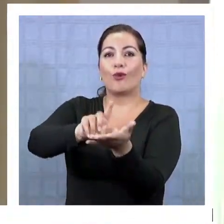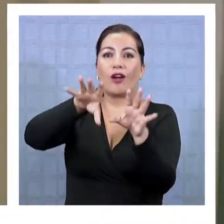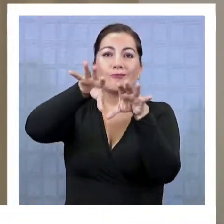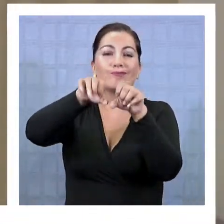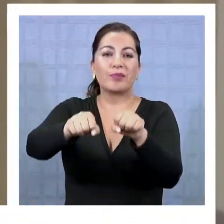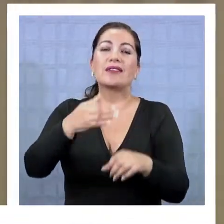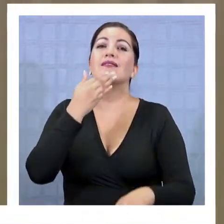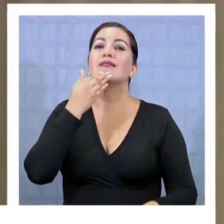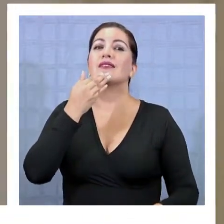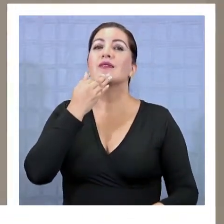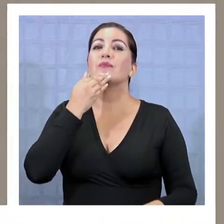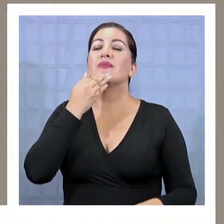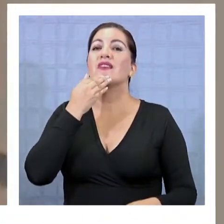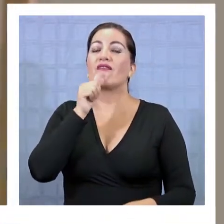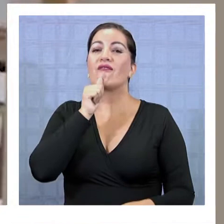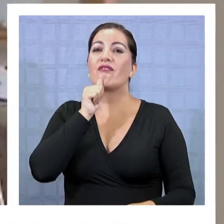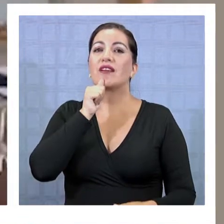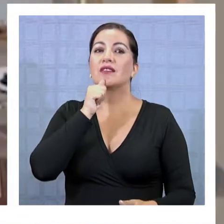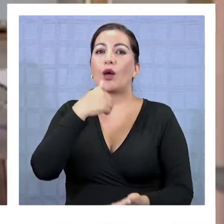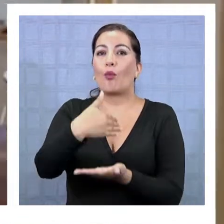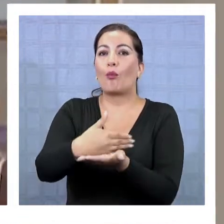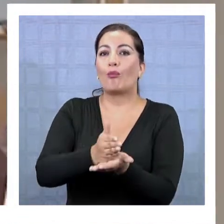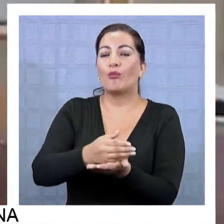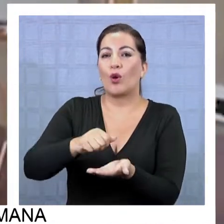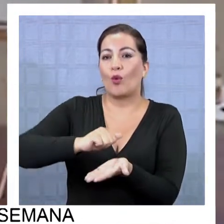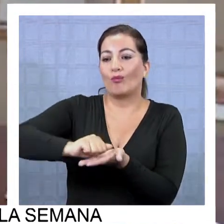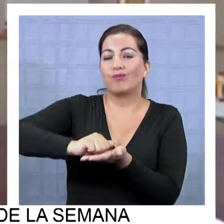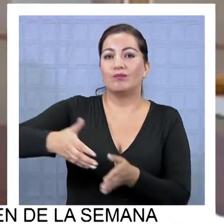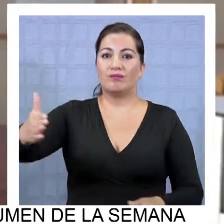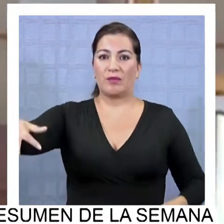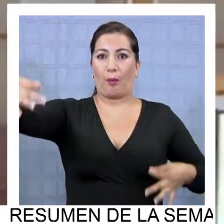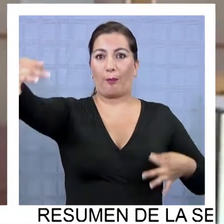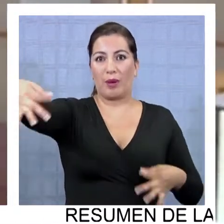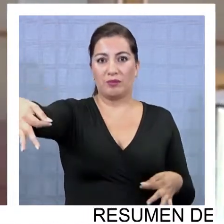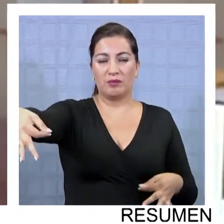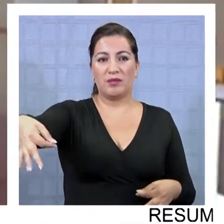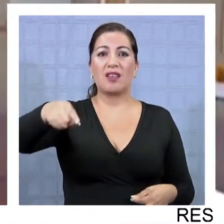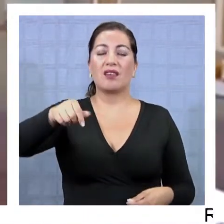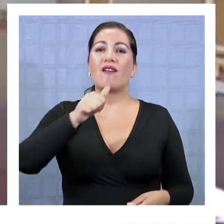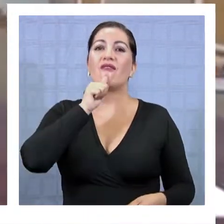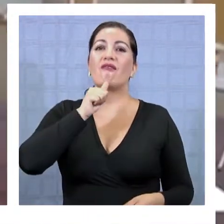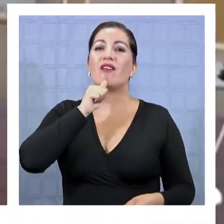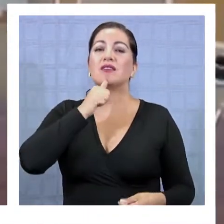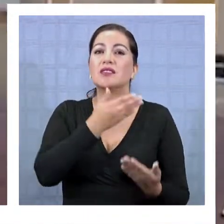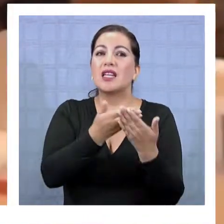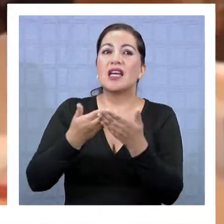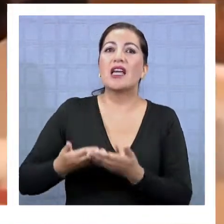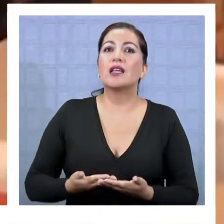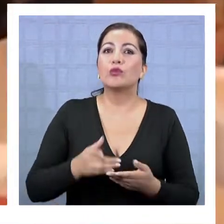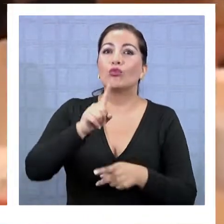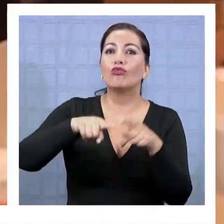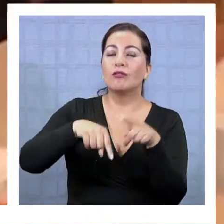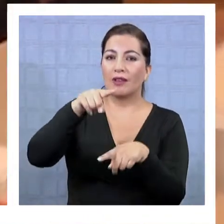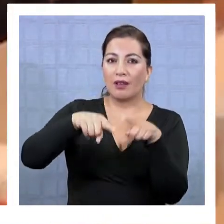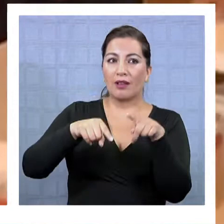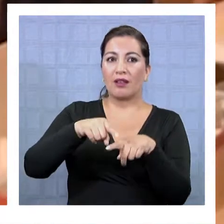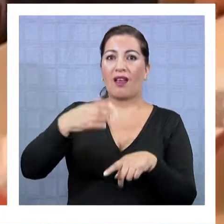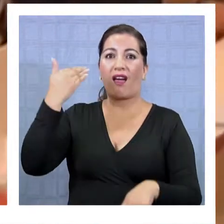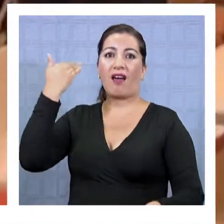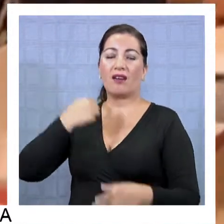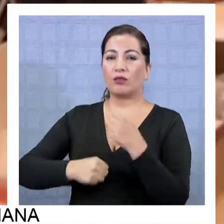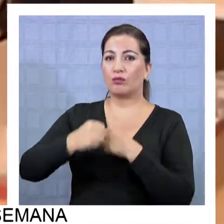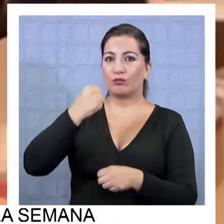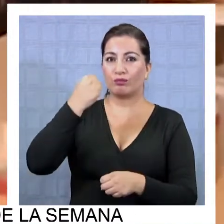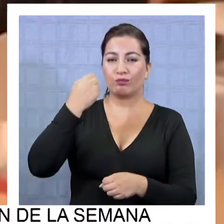además de la falta de plano regulador. Y tampoco existe claridad respecto del estudio de factilidad del suelo, anunciado en agosto